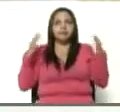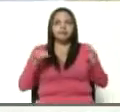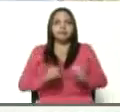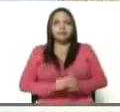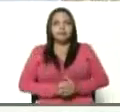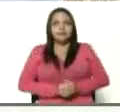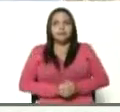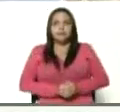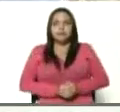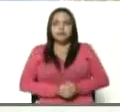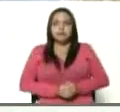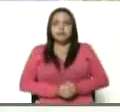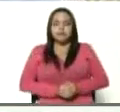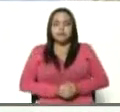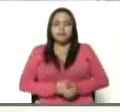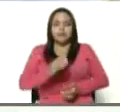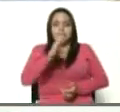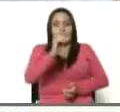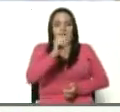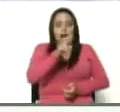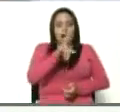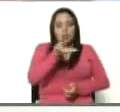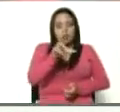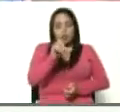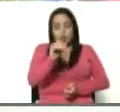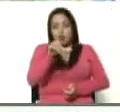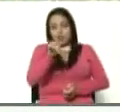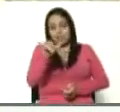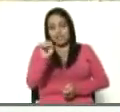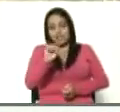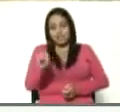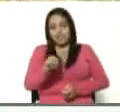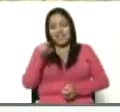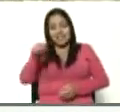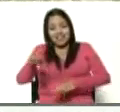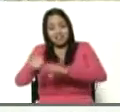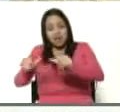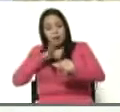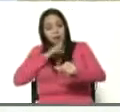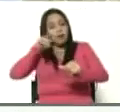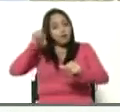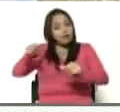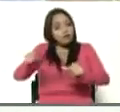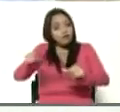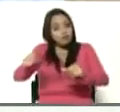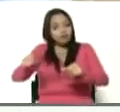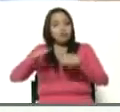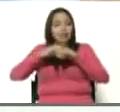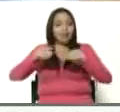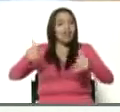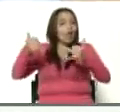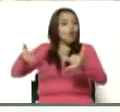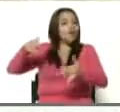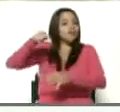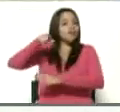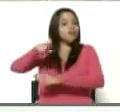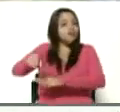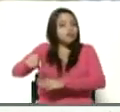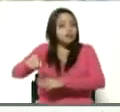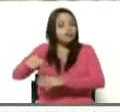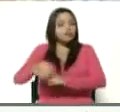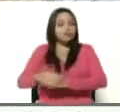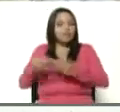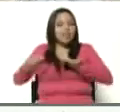Caroli, esto es tuyo, eso es tuyo, esa tierra es para quien la